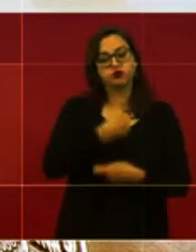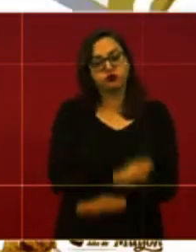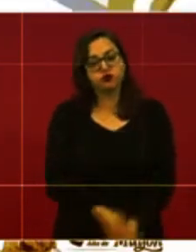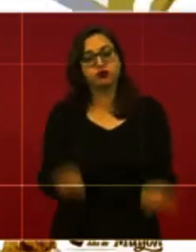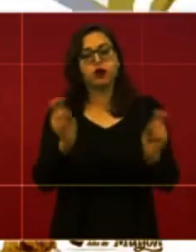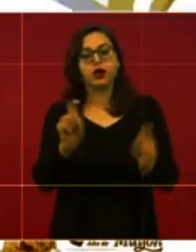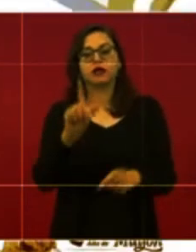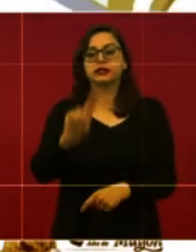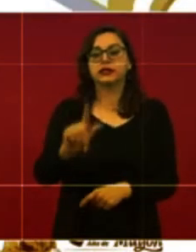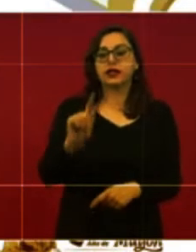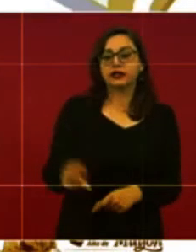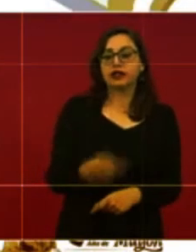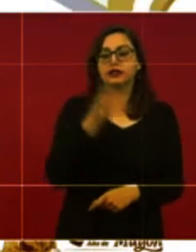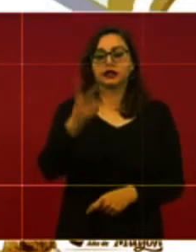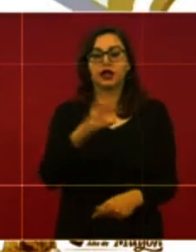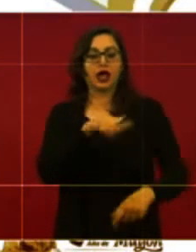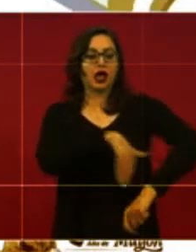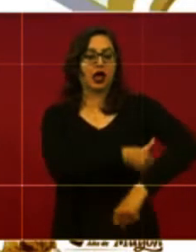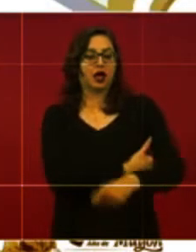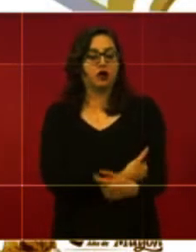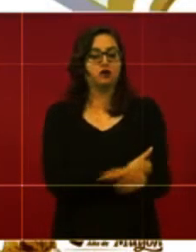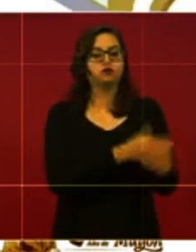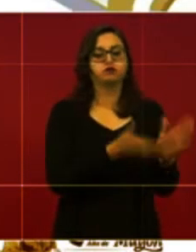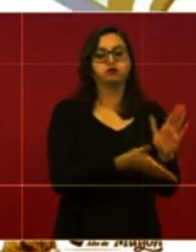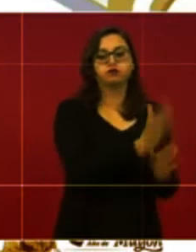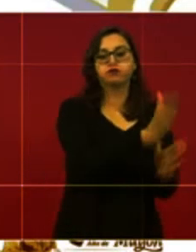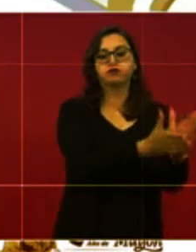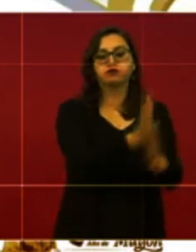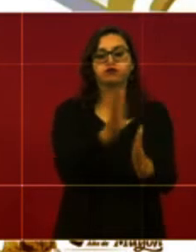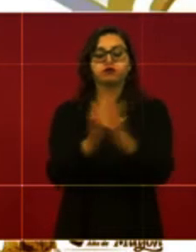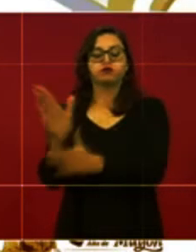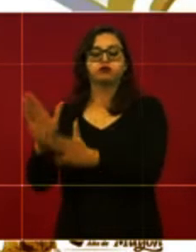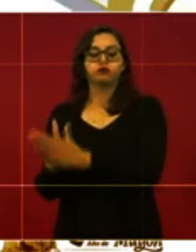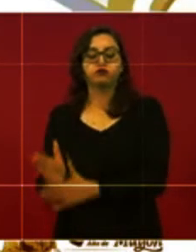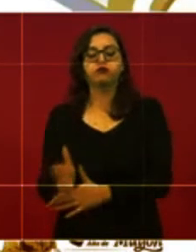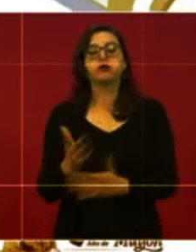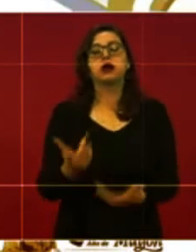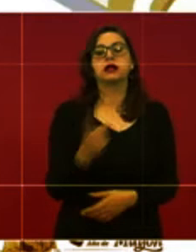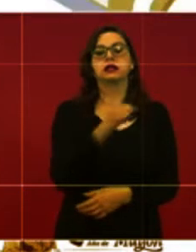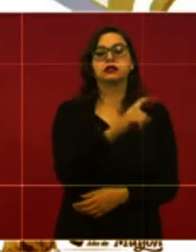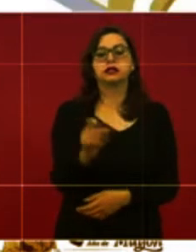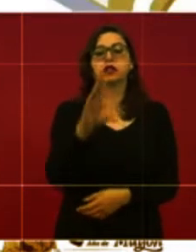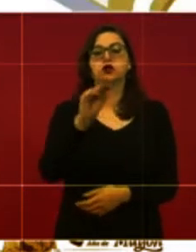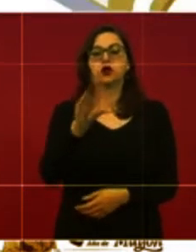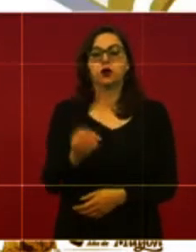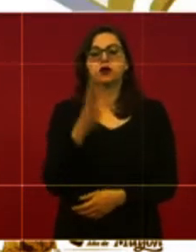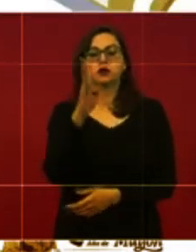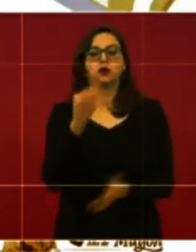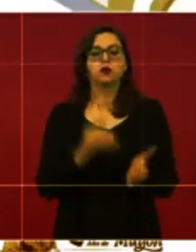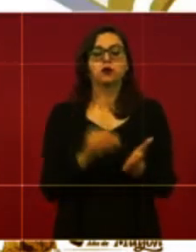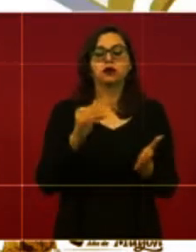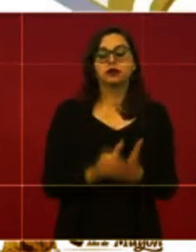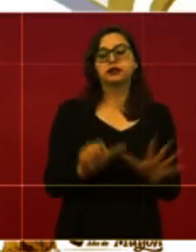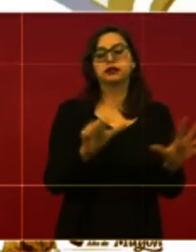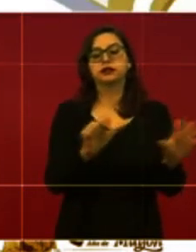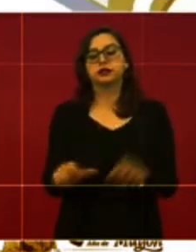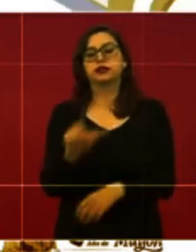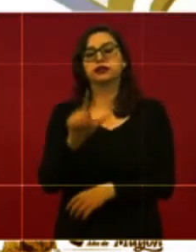almacenes de las 32 entidades federativas, 194.617